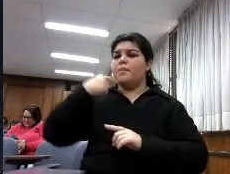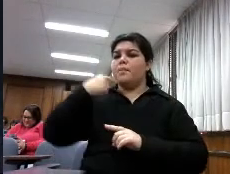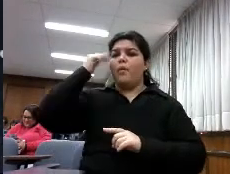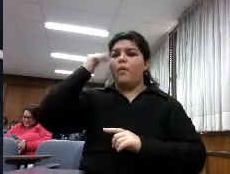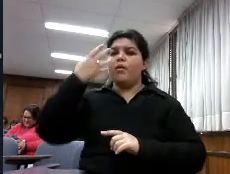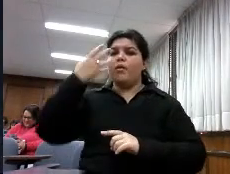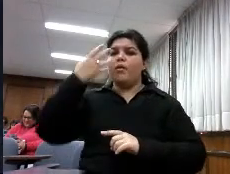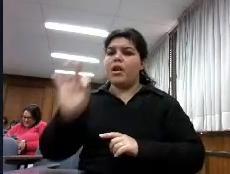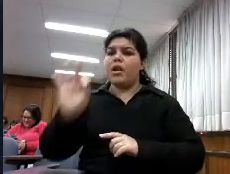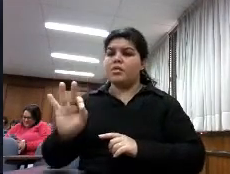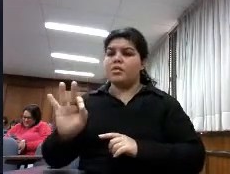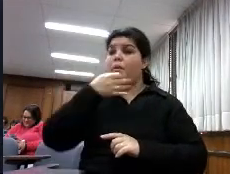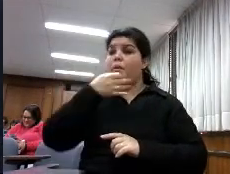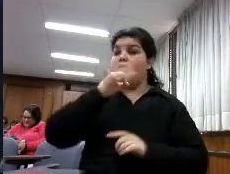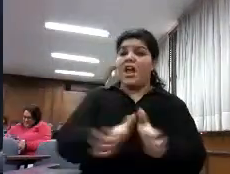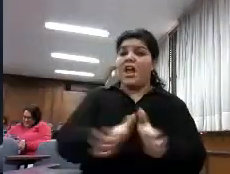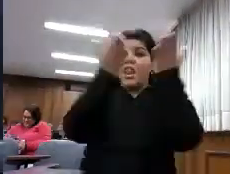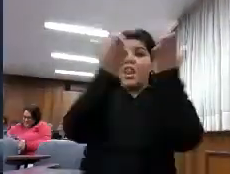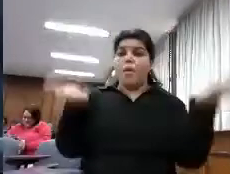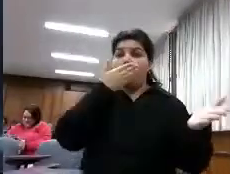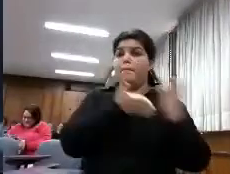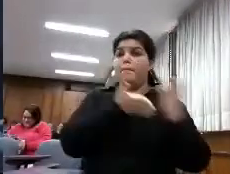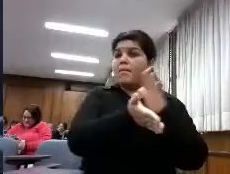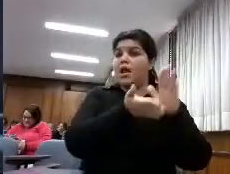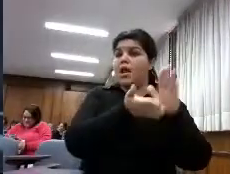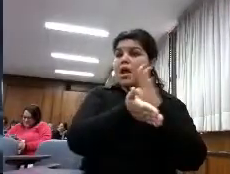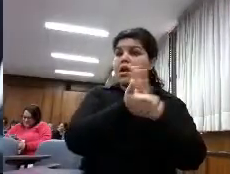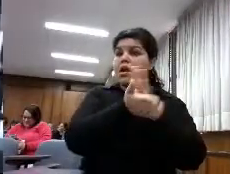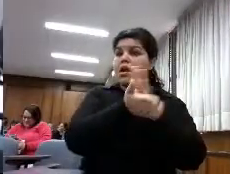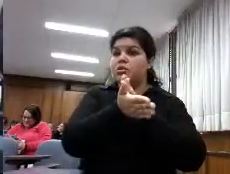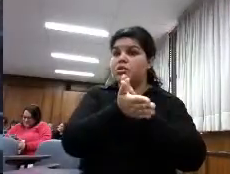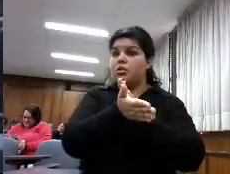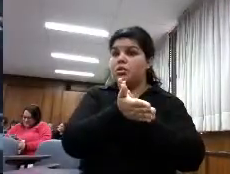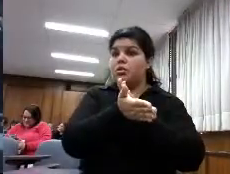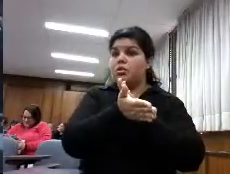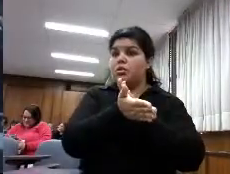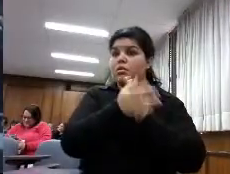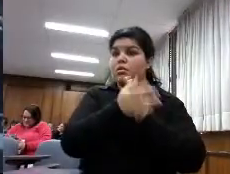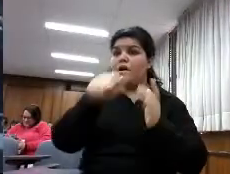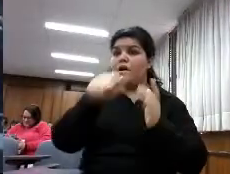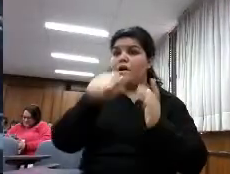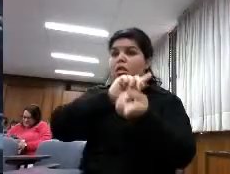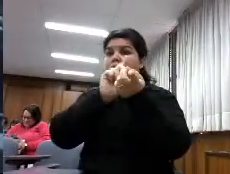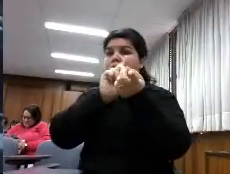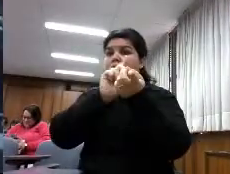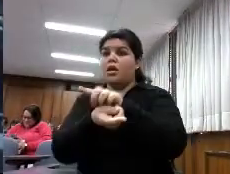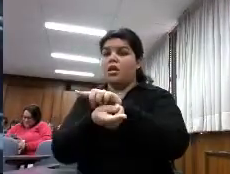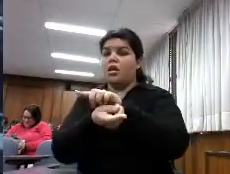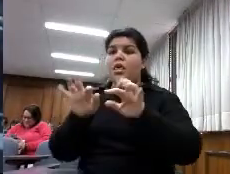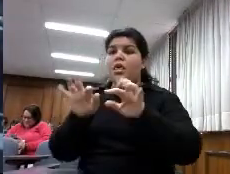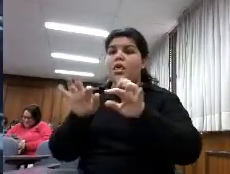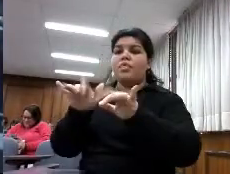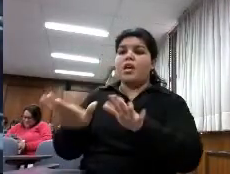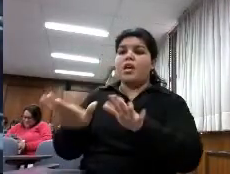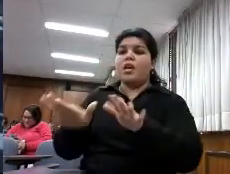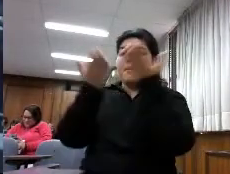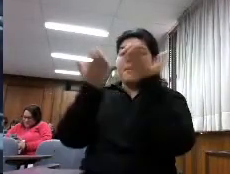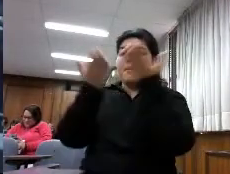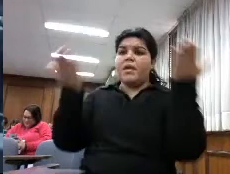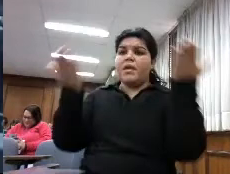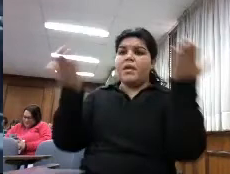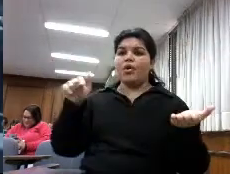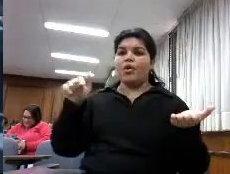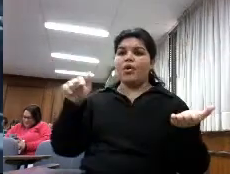periódicos impresos ahora están manteniendo a los periódicos digitales que leemos gratis eso y la